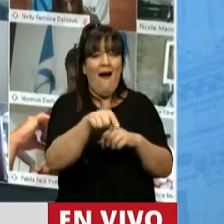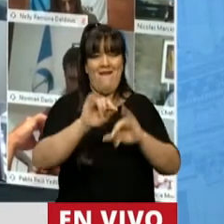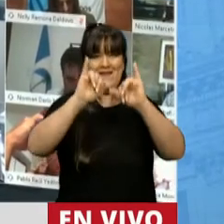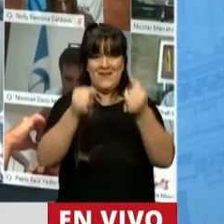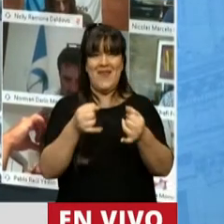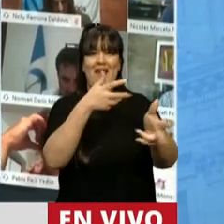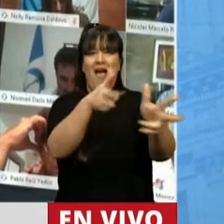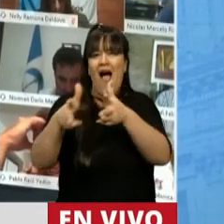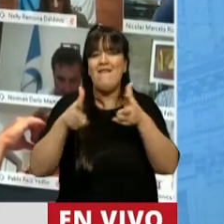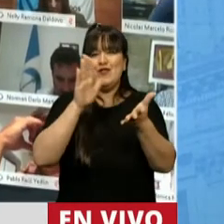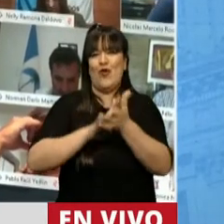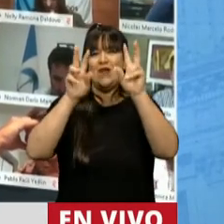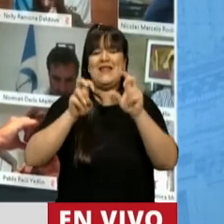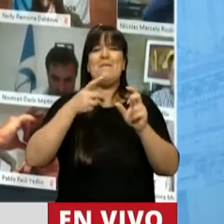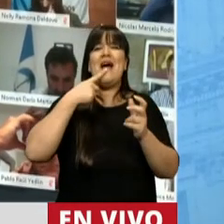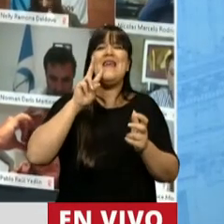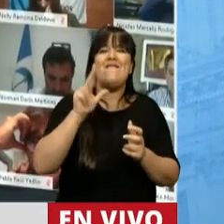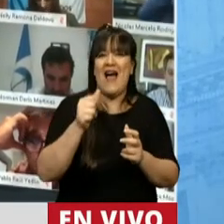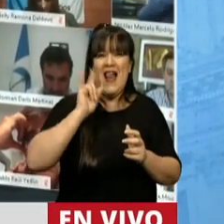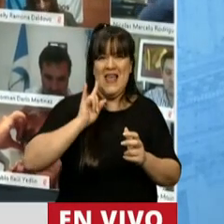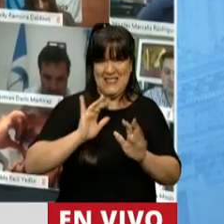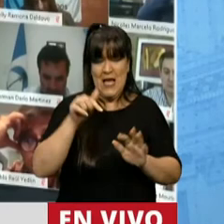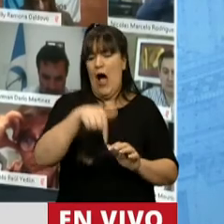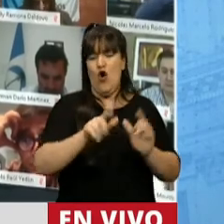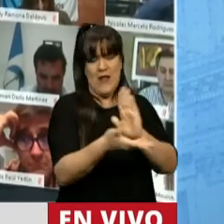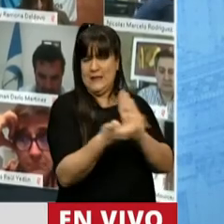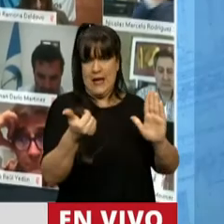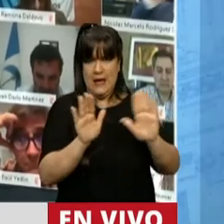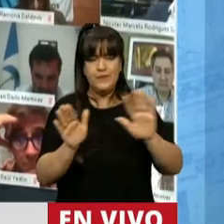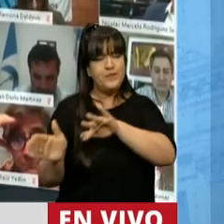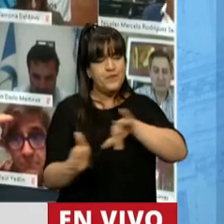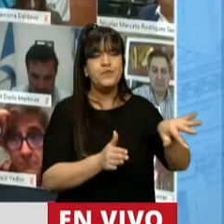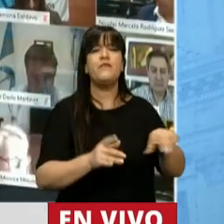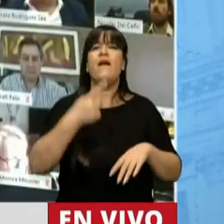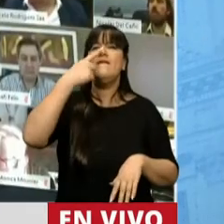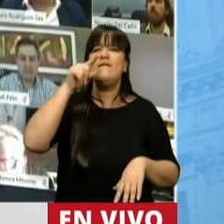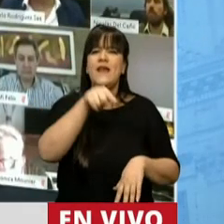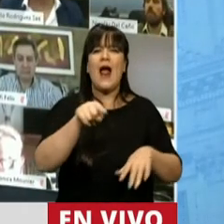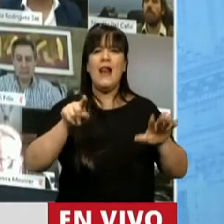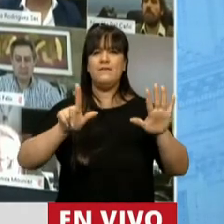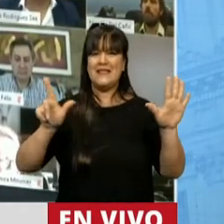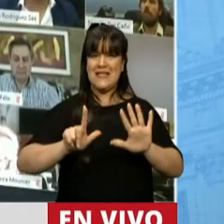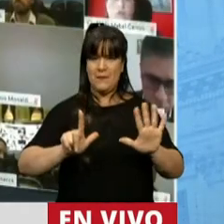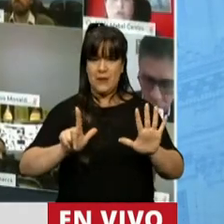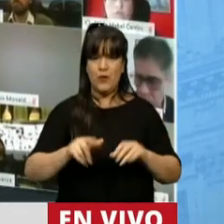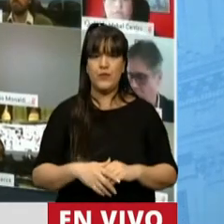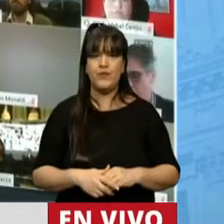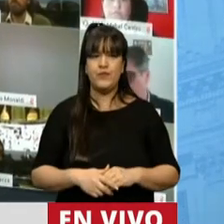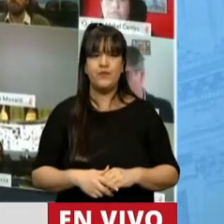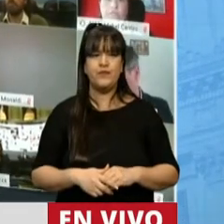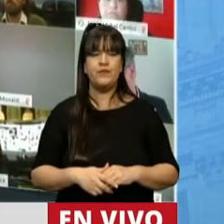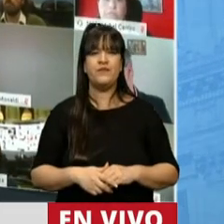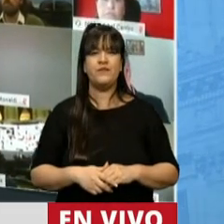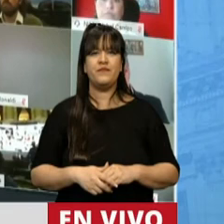adecuado para discutir esta cuestión. Y finalmente está el artículo séptimo que generó